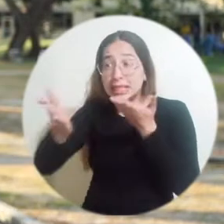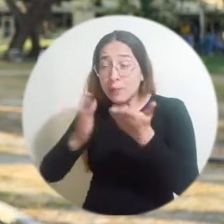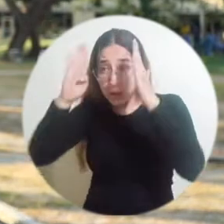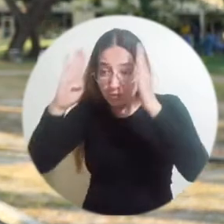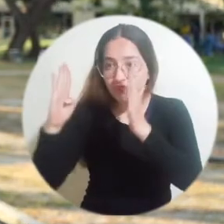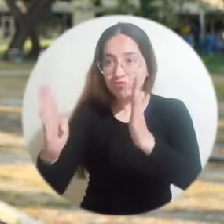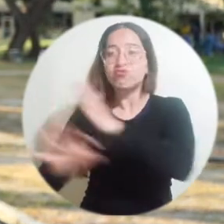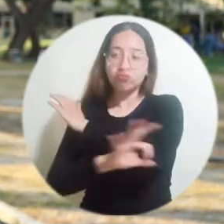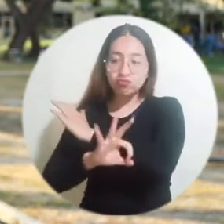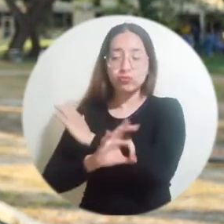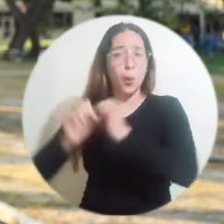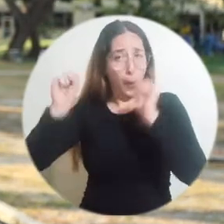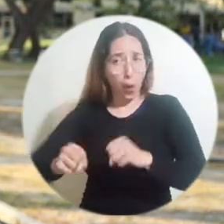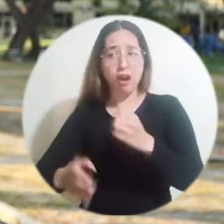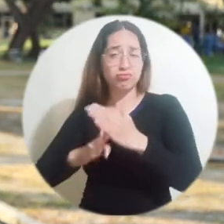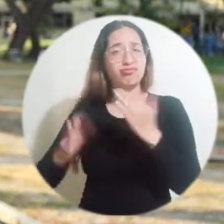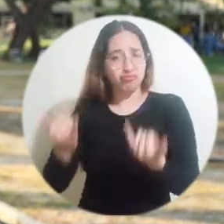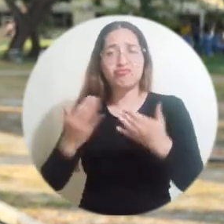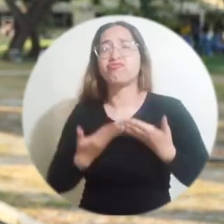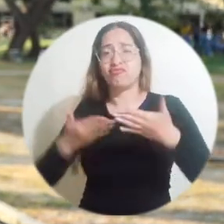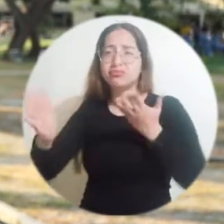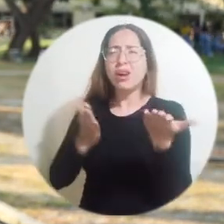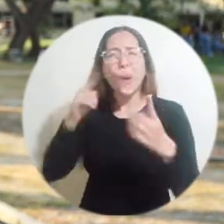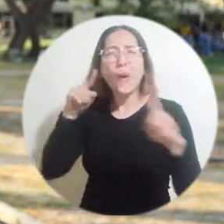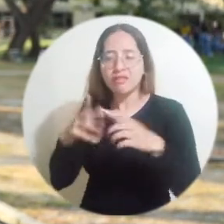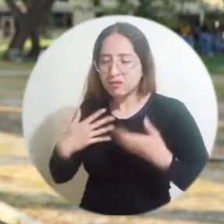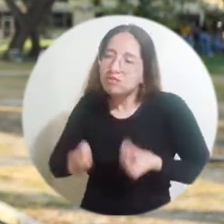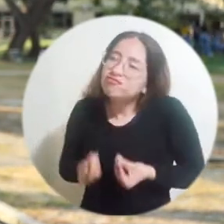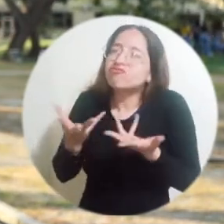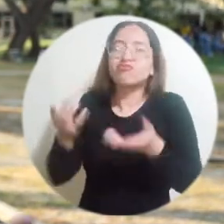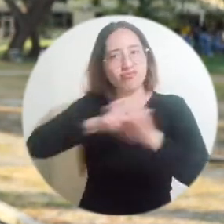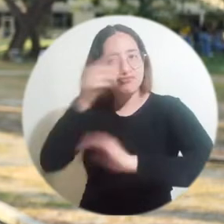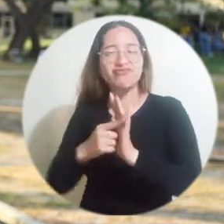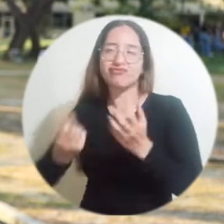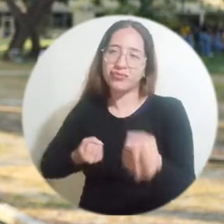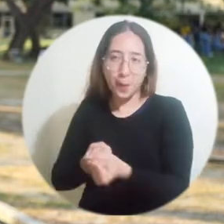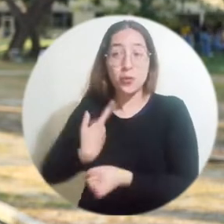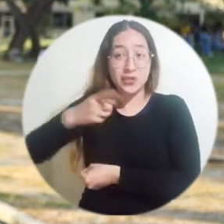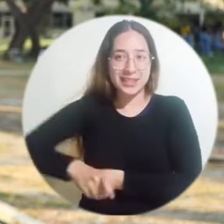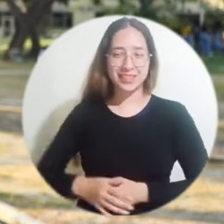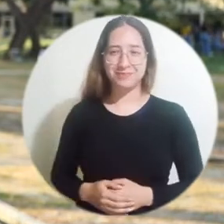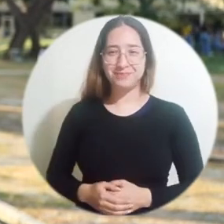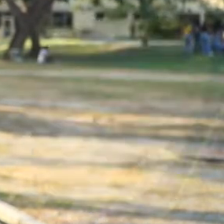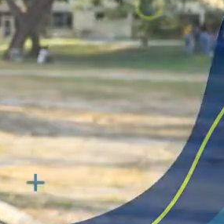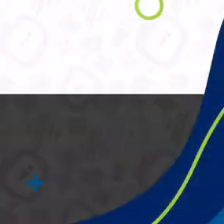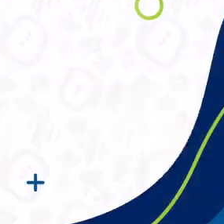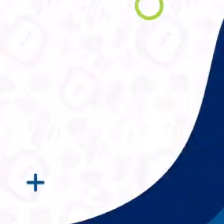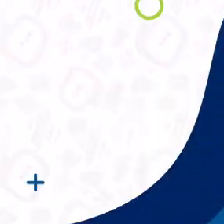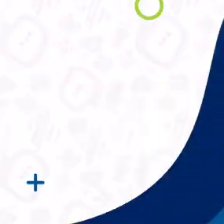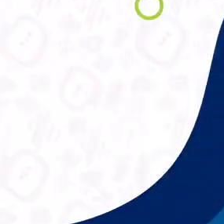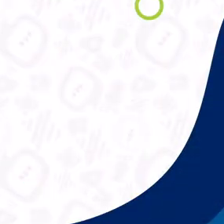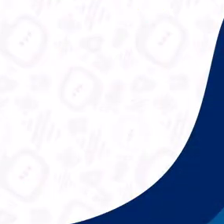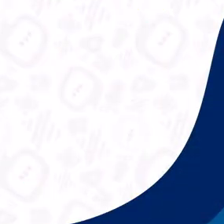programa de atención psicológica, porque estamos generando toda una sinergia para poder brindarle el apoyo que la comunidad universitaria necesita.